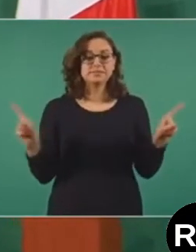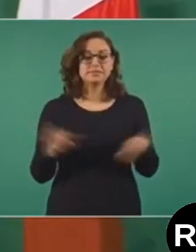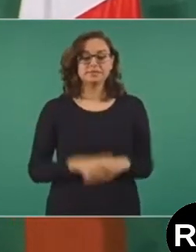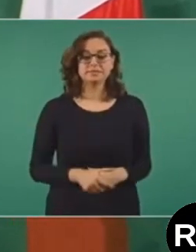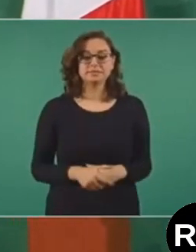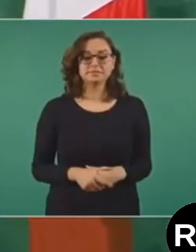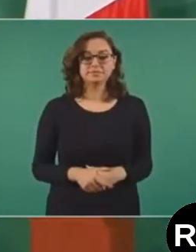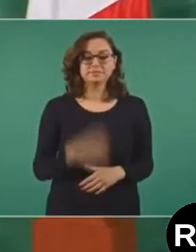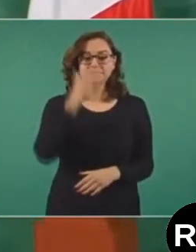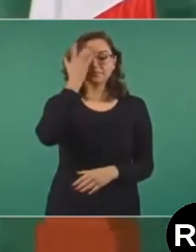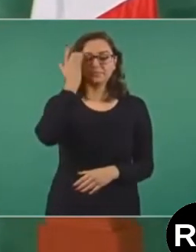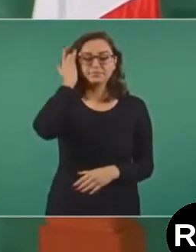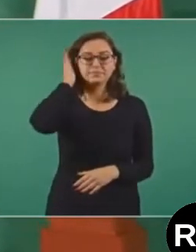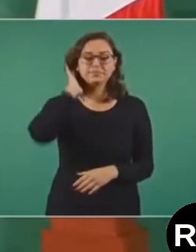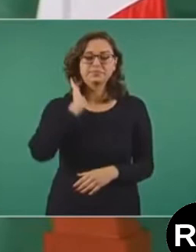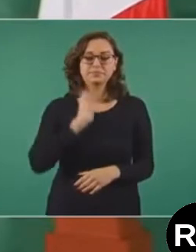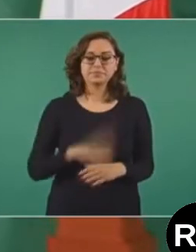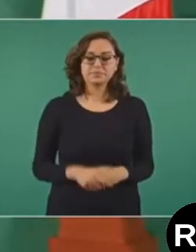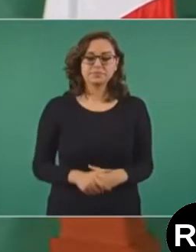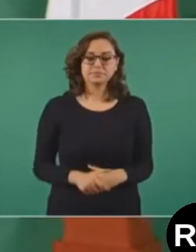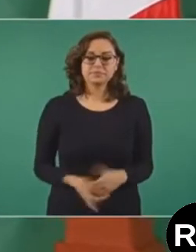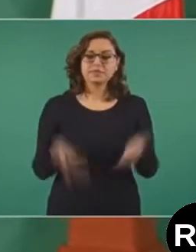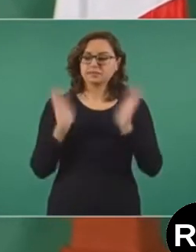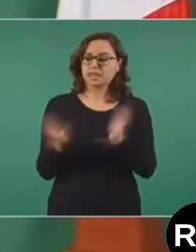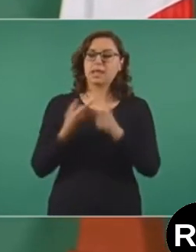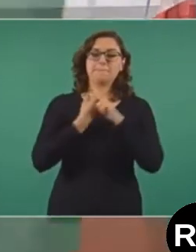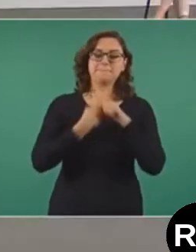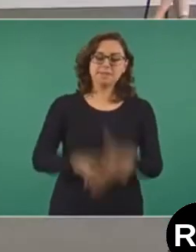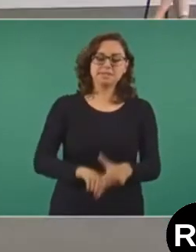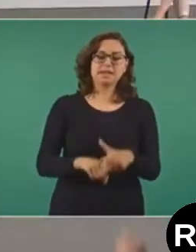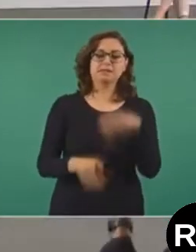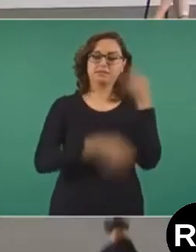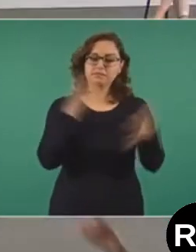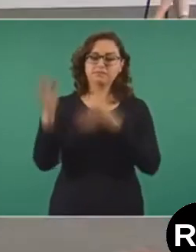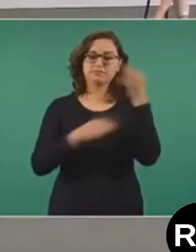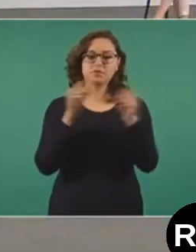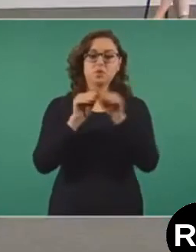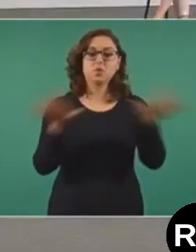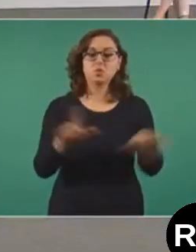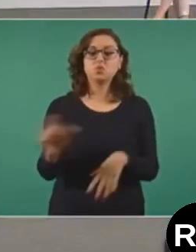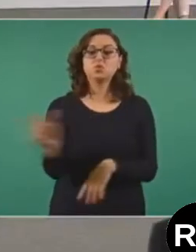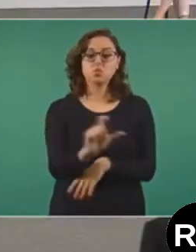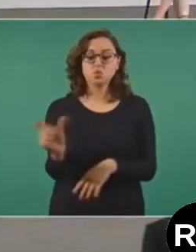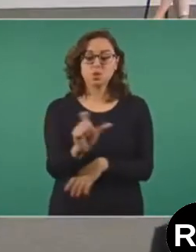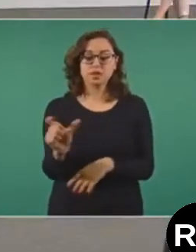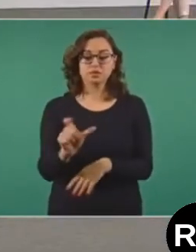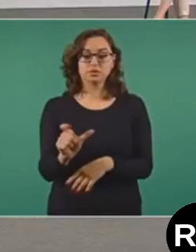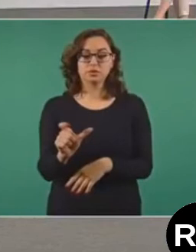también. ¿Cuándo sucedió eso? El viernes. No, no, no, no.